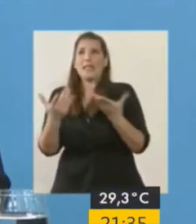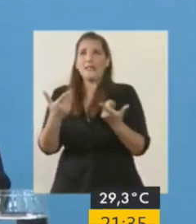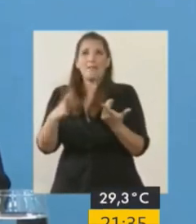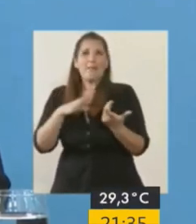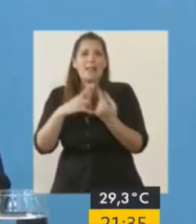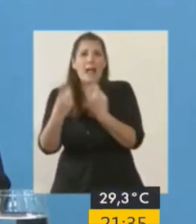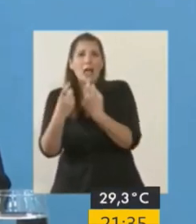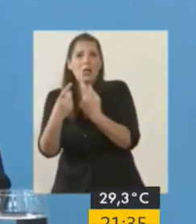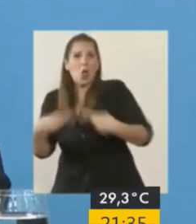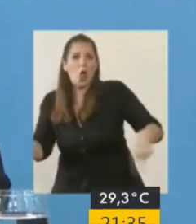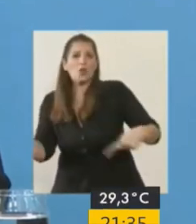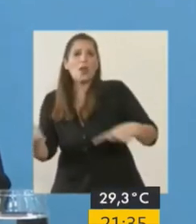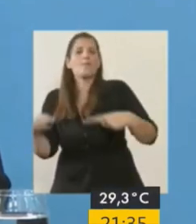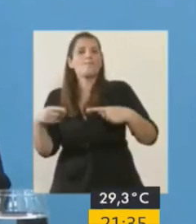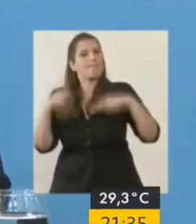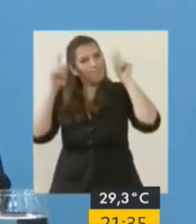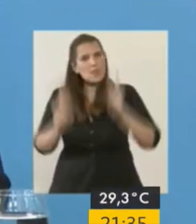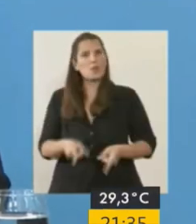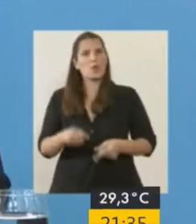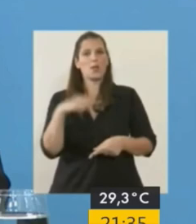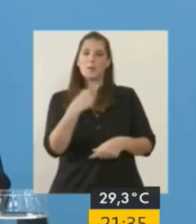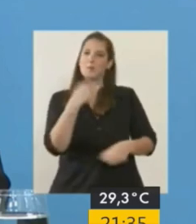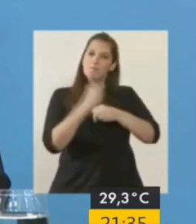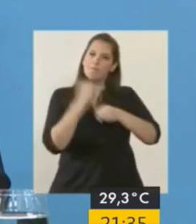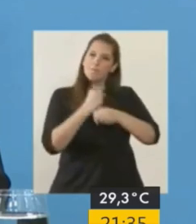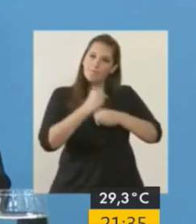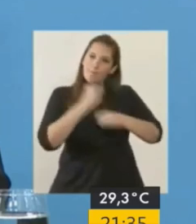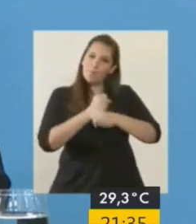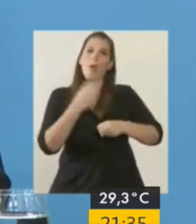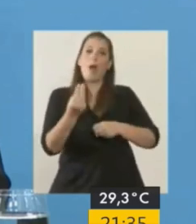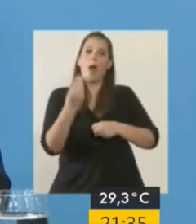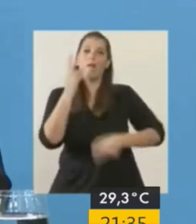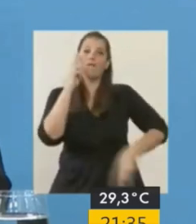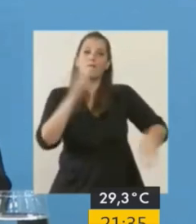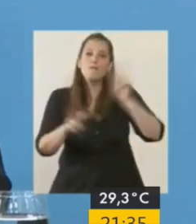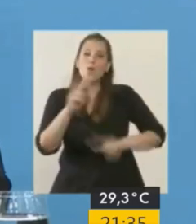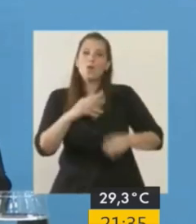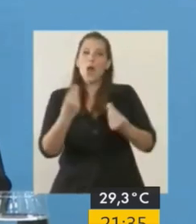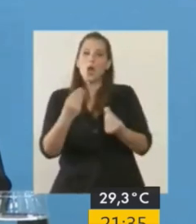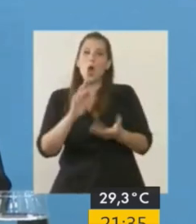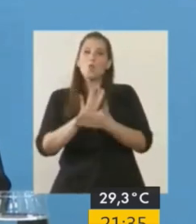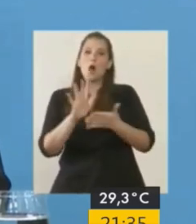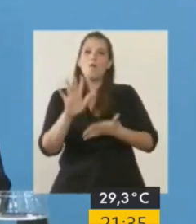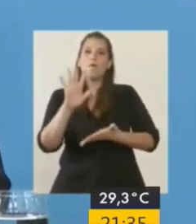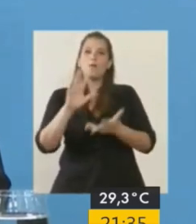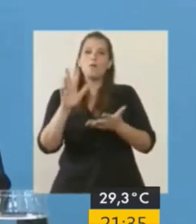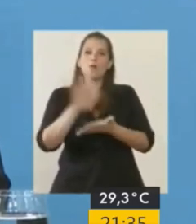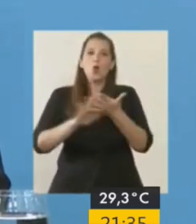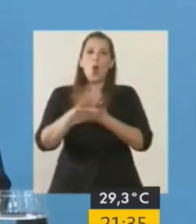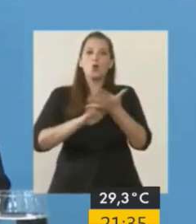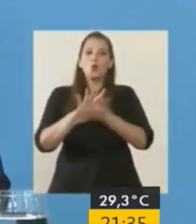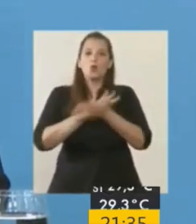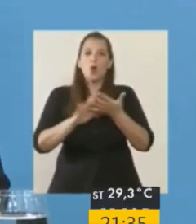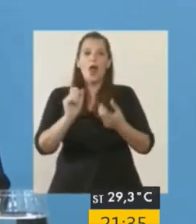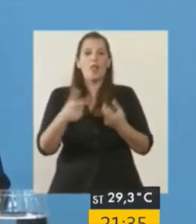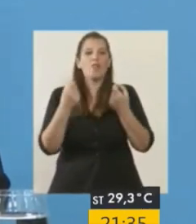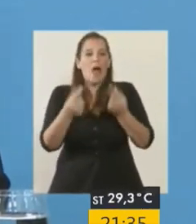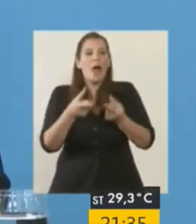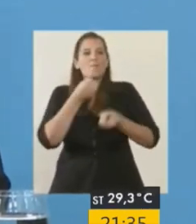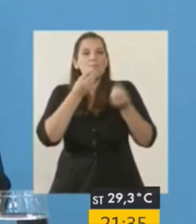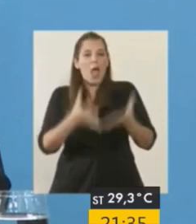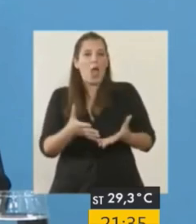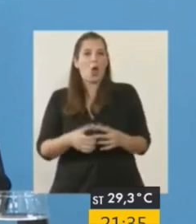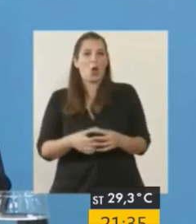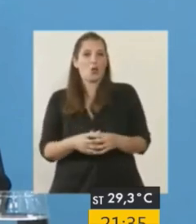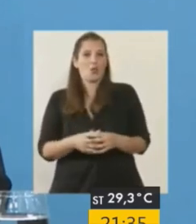estamos trabajando fuertemente como para poder racionalizar los recursos y aplicarlos de la mejor manera posible